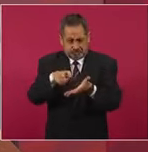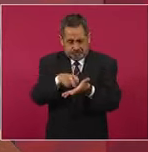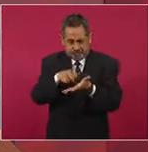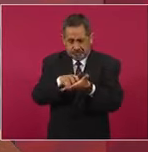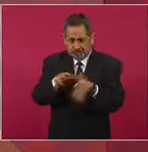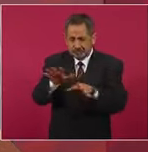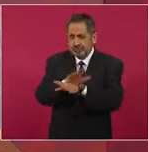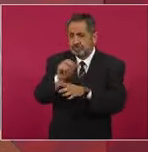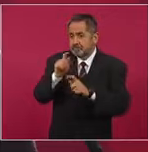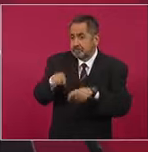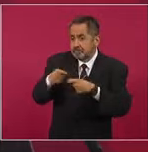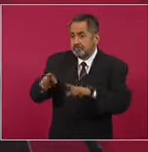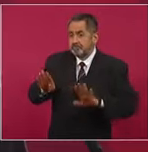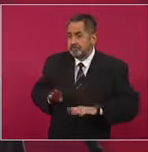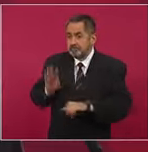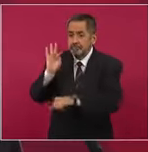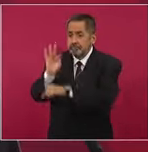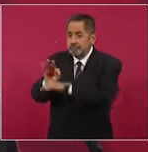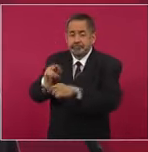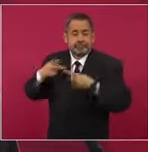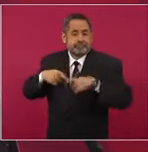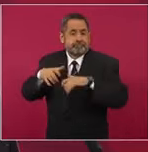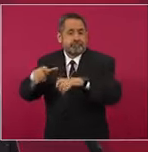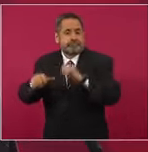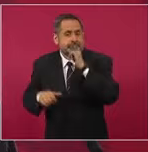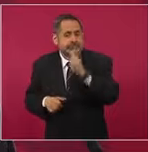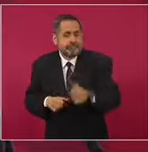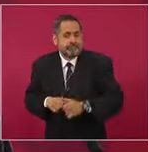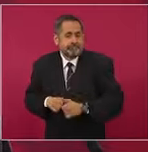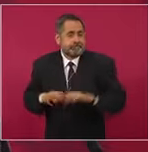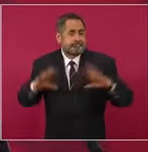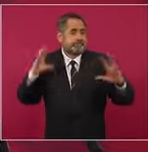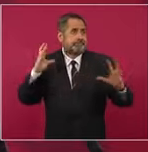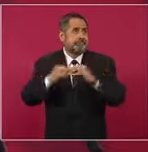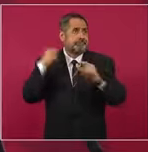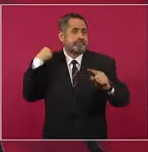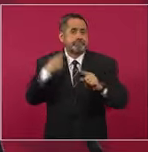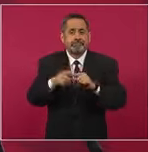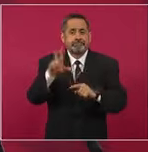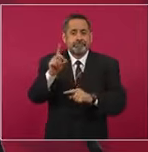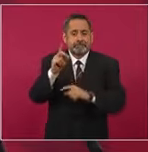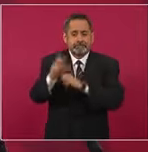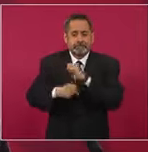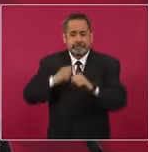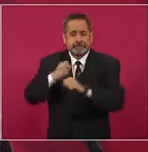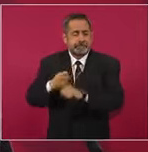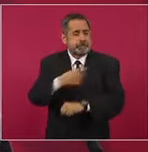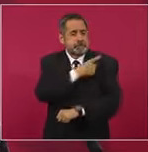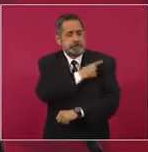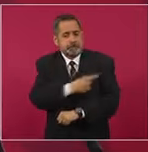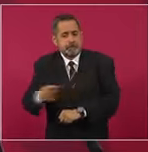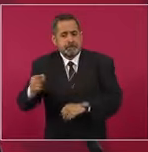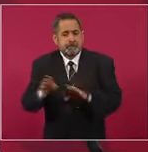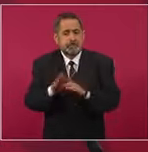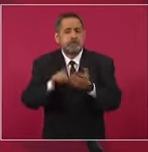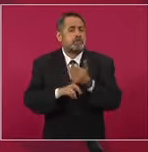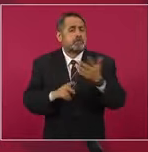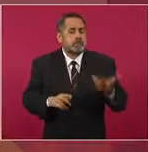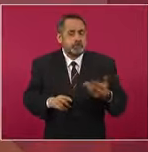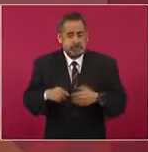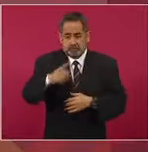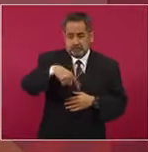hizo en beneficio del pueblo. Estoy hablando de más de 30 años del periodo neoliberal. Los legisladores,